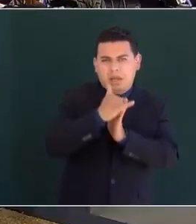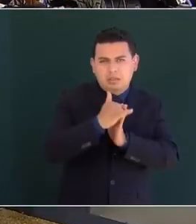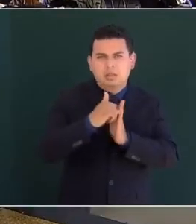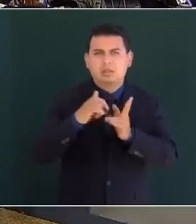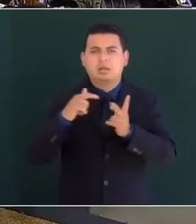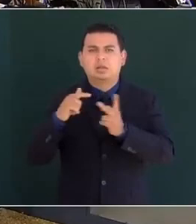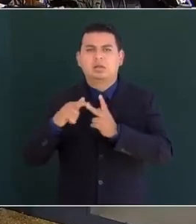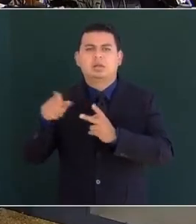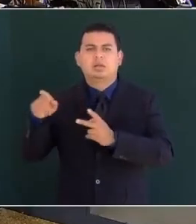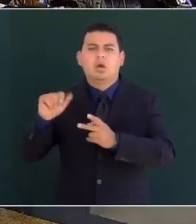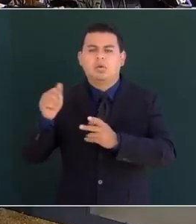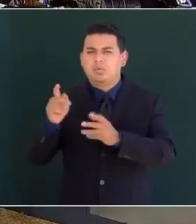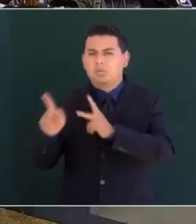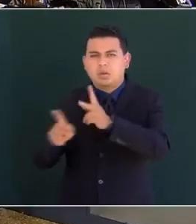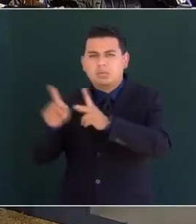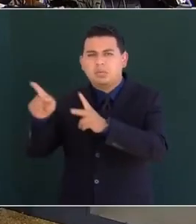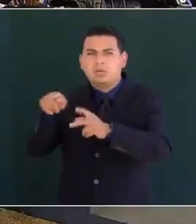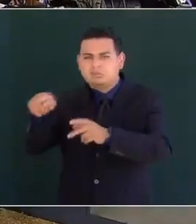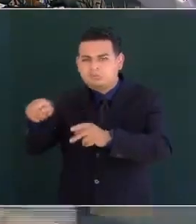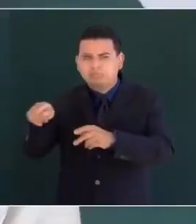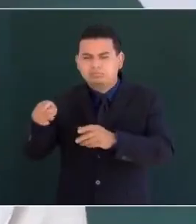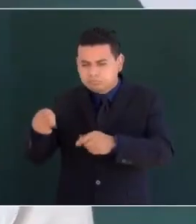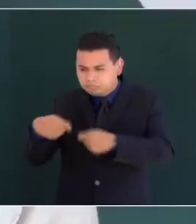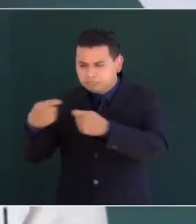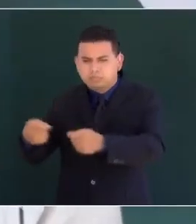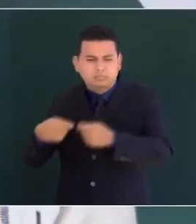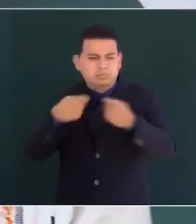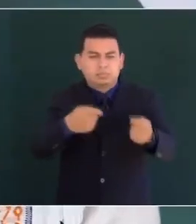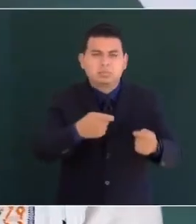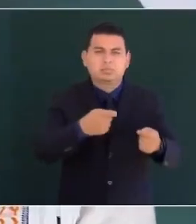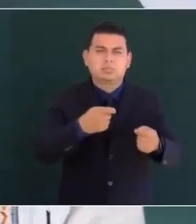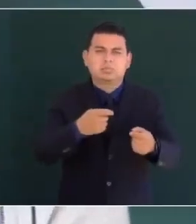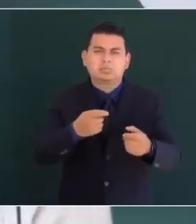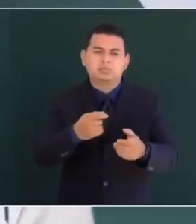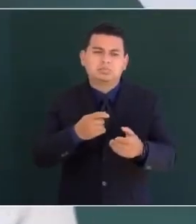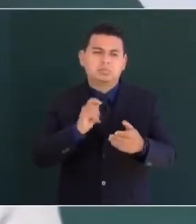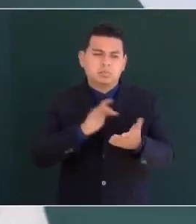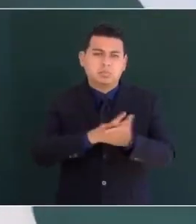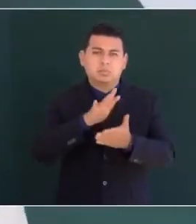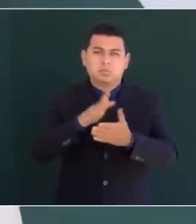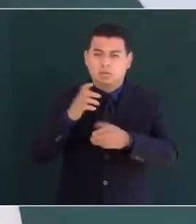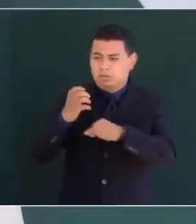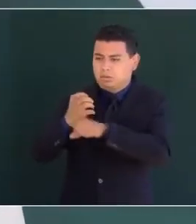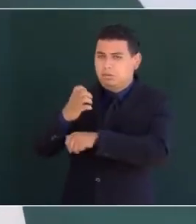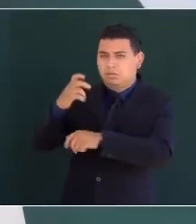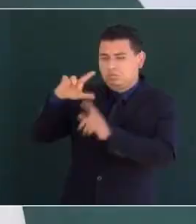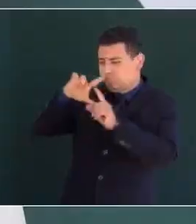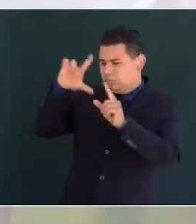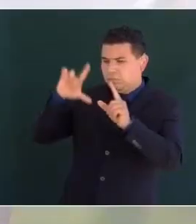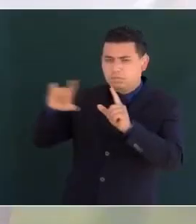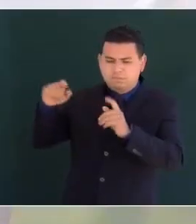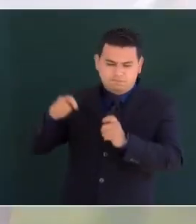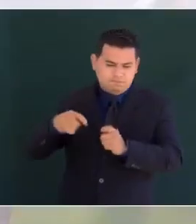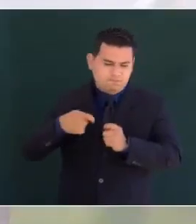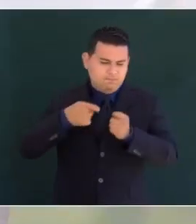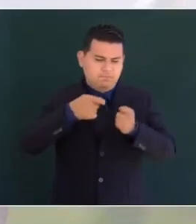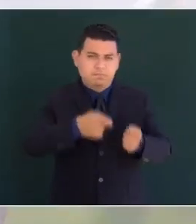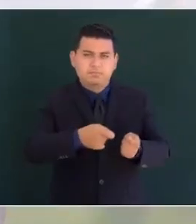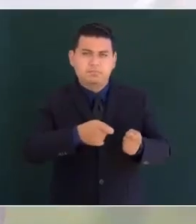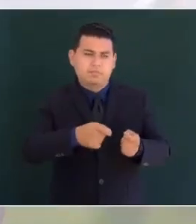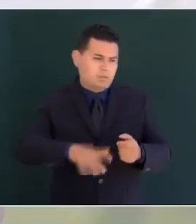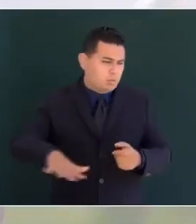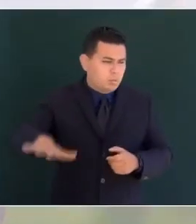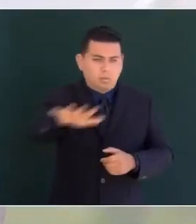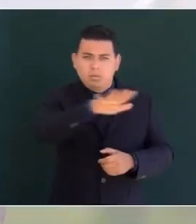pueblos yaquis para ofrecerles en nombre del Estado mexicano y de la